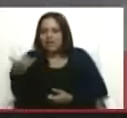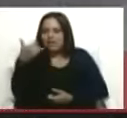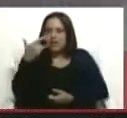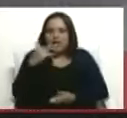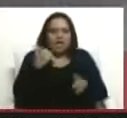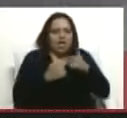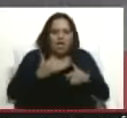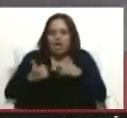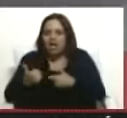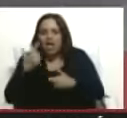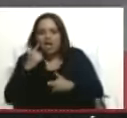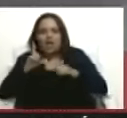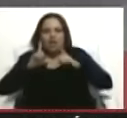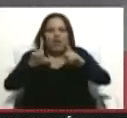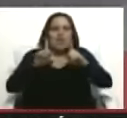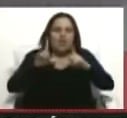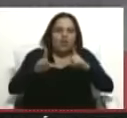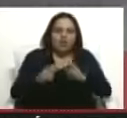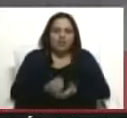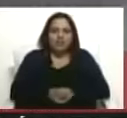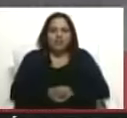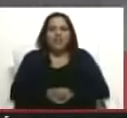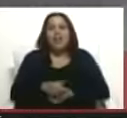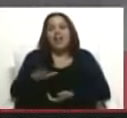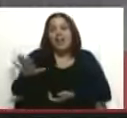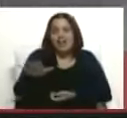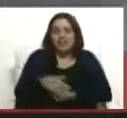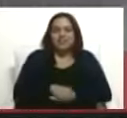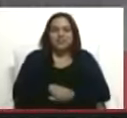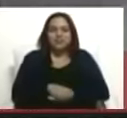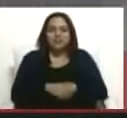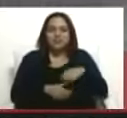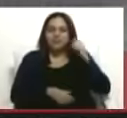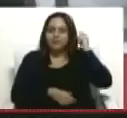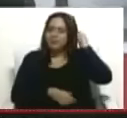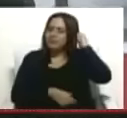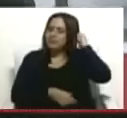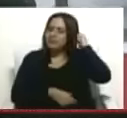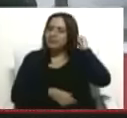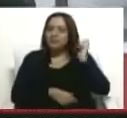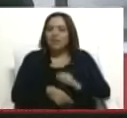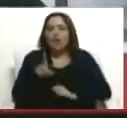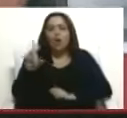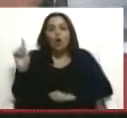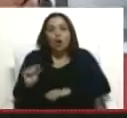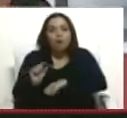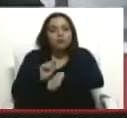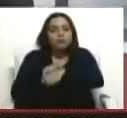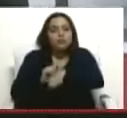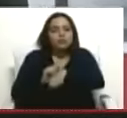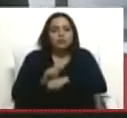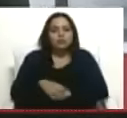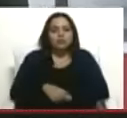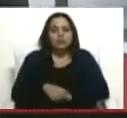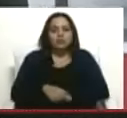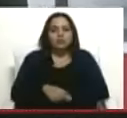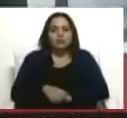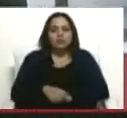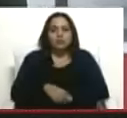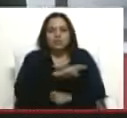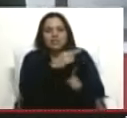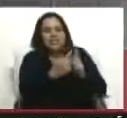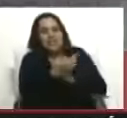a todos a correr en el estudio. ¿Qué enfoque? Ah, ¿cuál es? Ah, bueno, es que eso acaba de ocurrir hace unos minutos. Ah, bueno, me es una premisa. Lamentablemente. 360